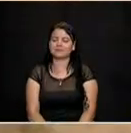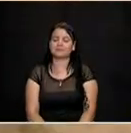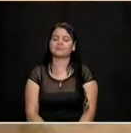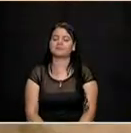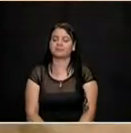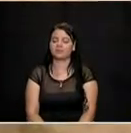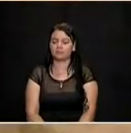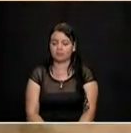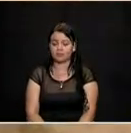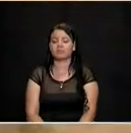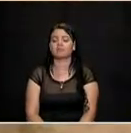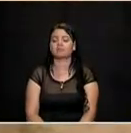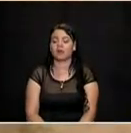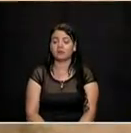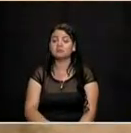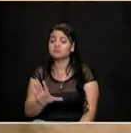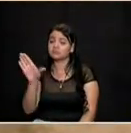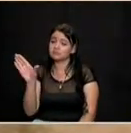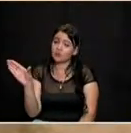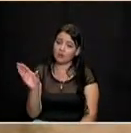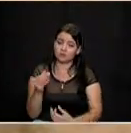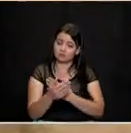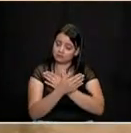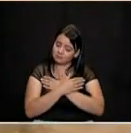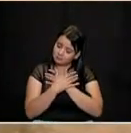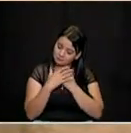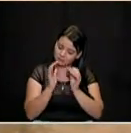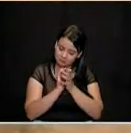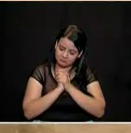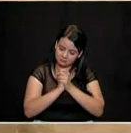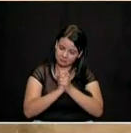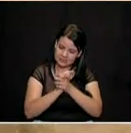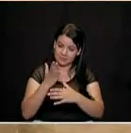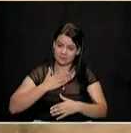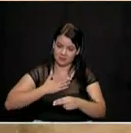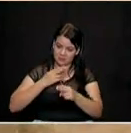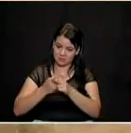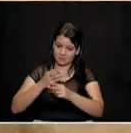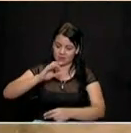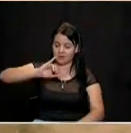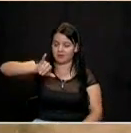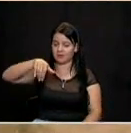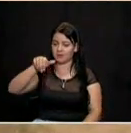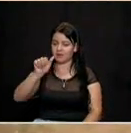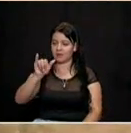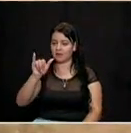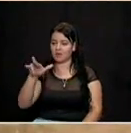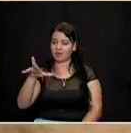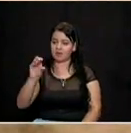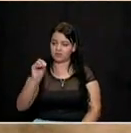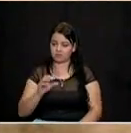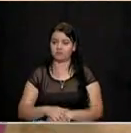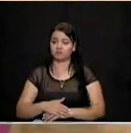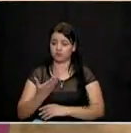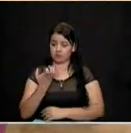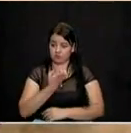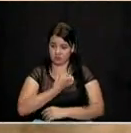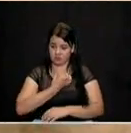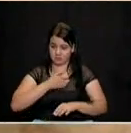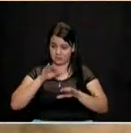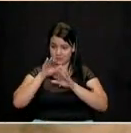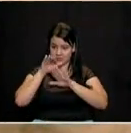Queridos y queridas medellinenses, mi nombre es Jairo Herrán Vargas, soy candidato a la alcaldía por el movimiento político